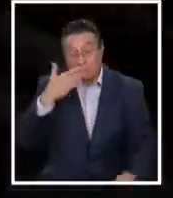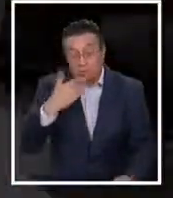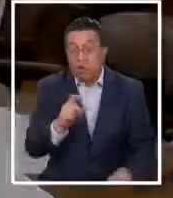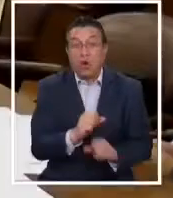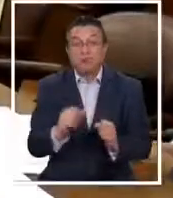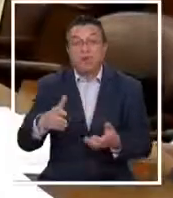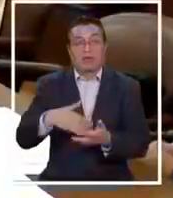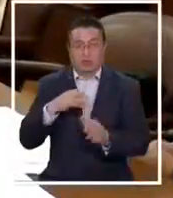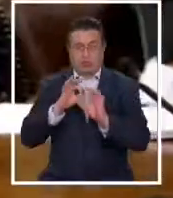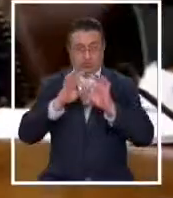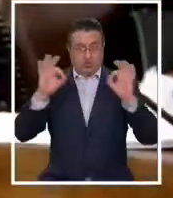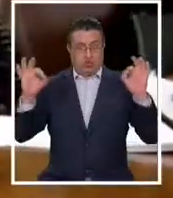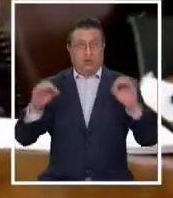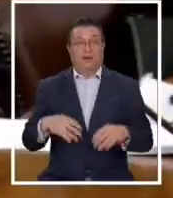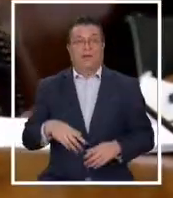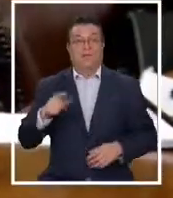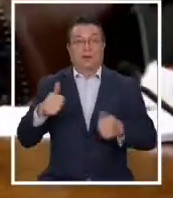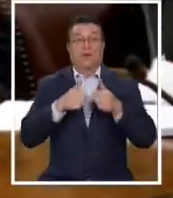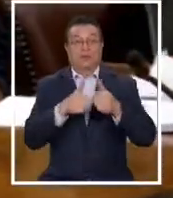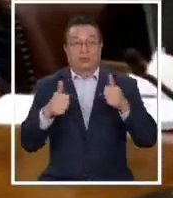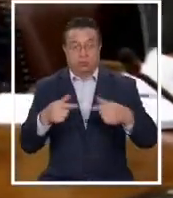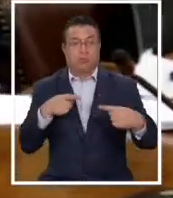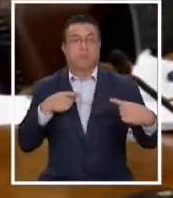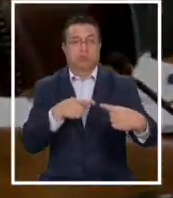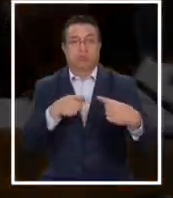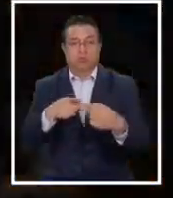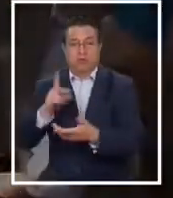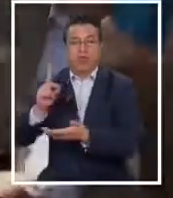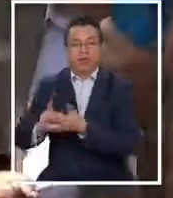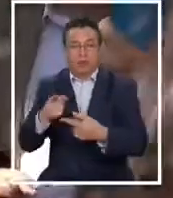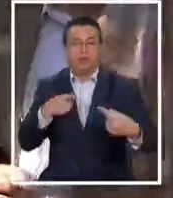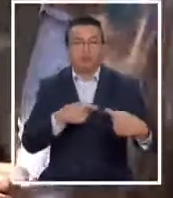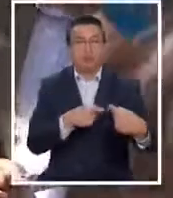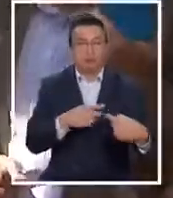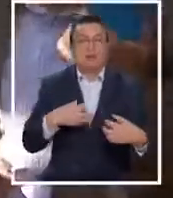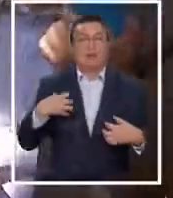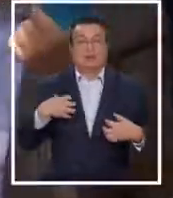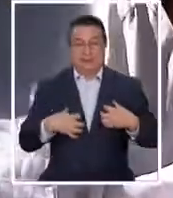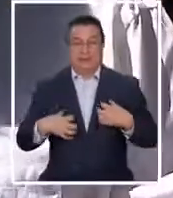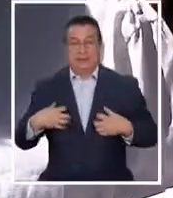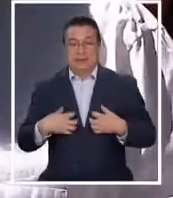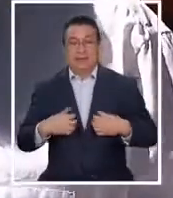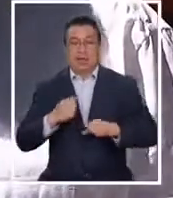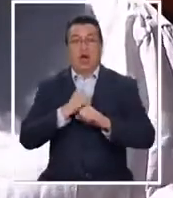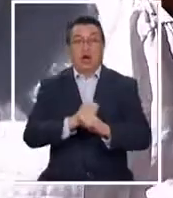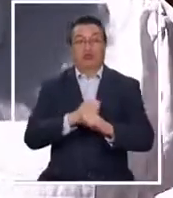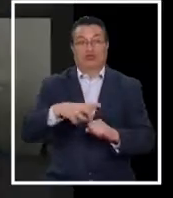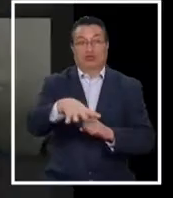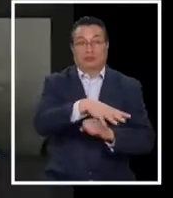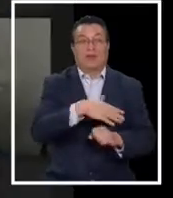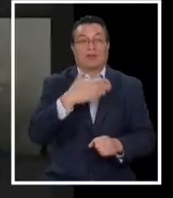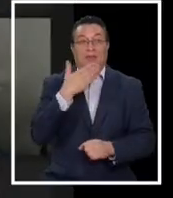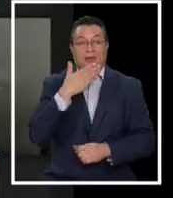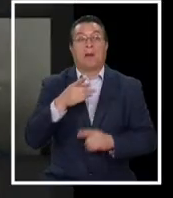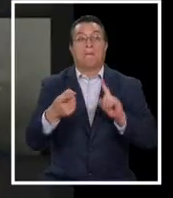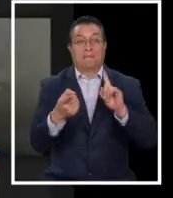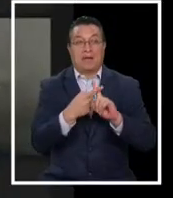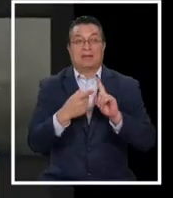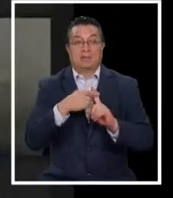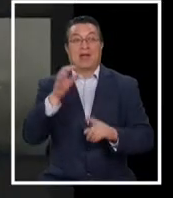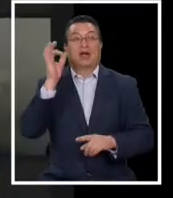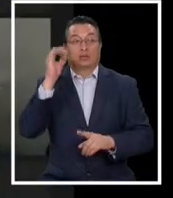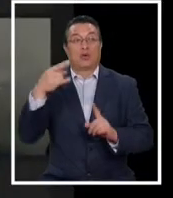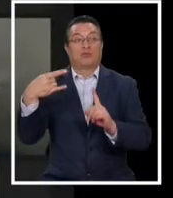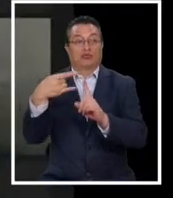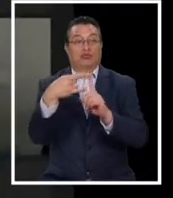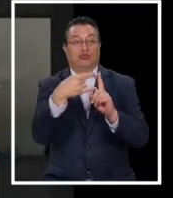argumentos. Polémicas en este caso con autoridades y diputados oficialistas, pero que incomodan también en la oposición justo cuando Giles participa de las reuniones